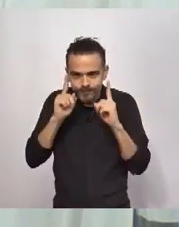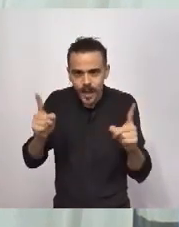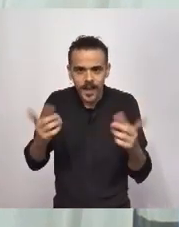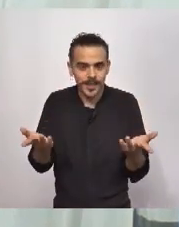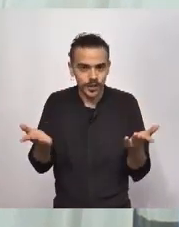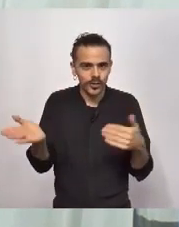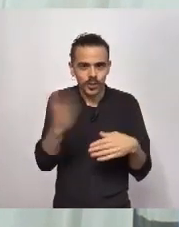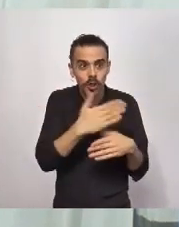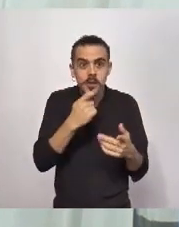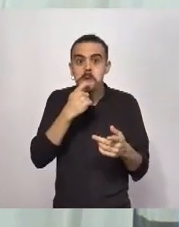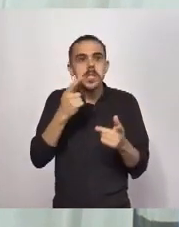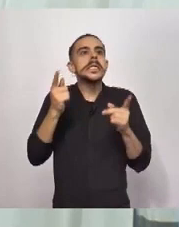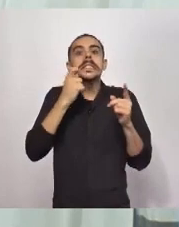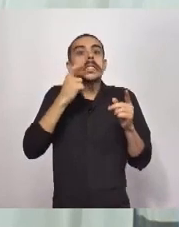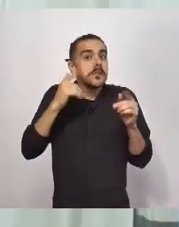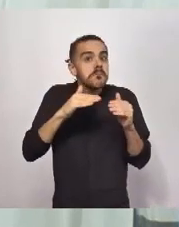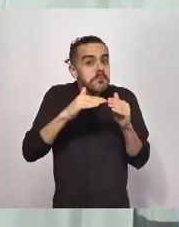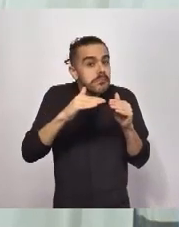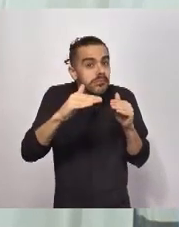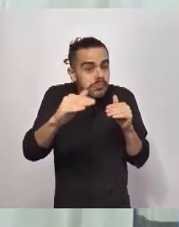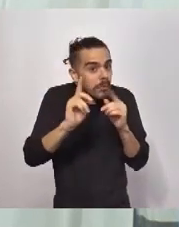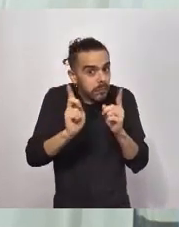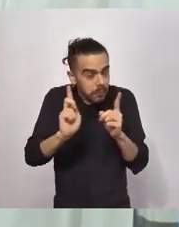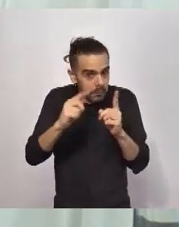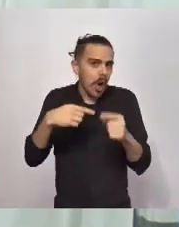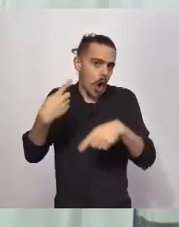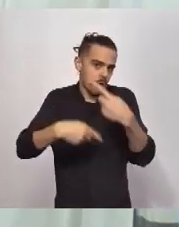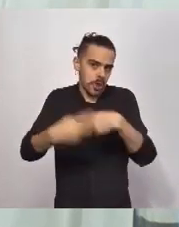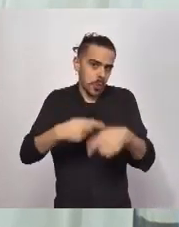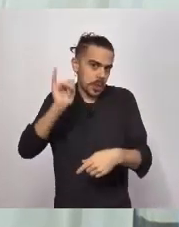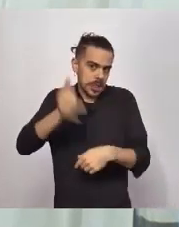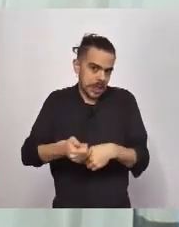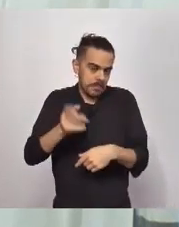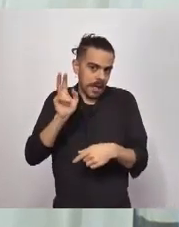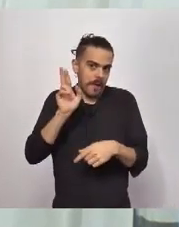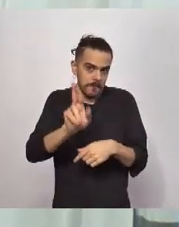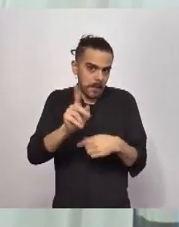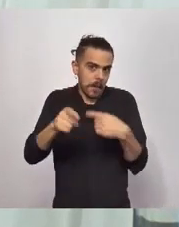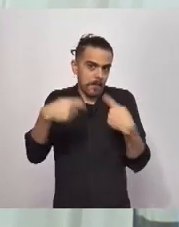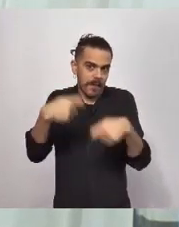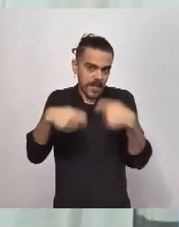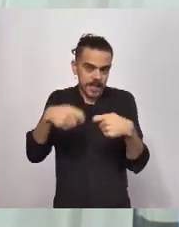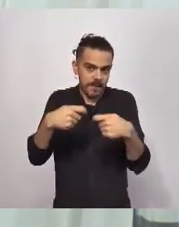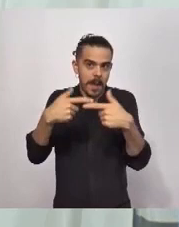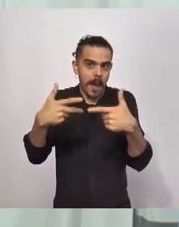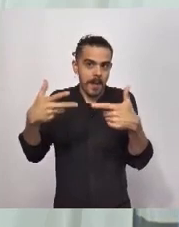siga manteniendo de esta forma, la flexibilización se va a seguir autorizando. Si se avanza con los casos y